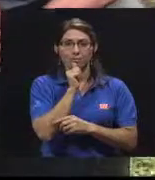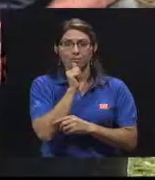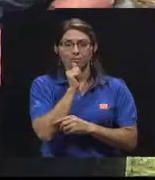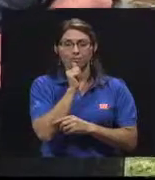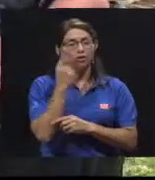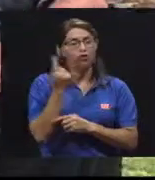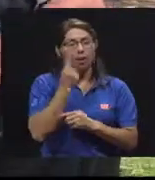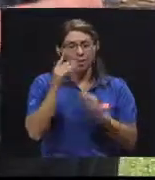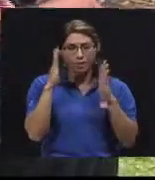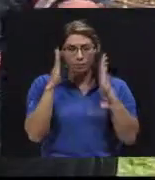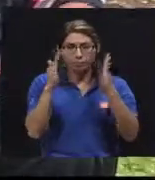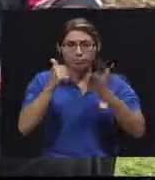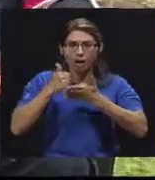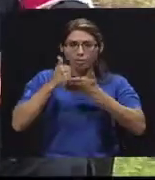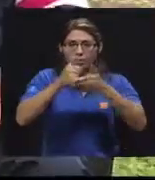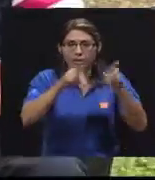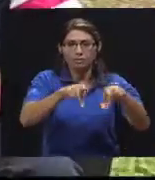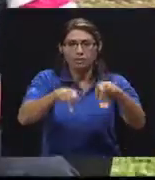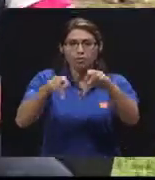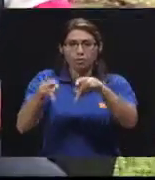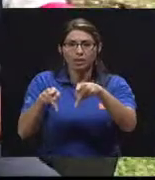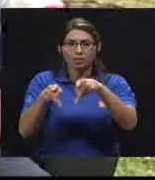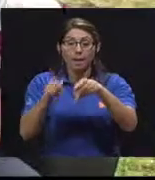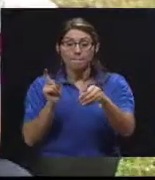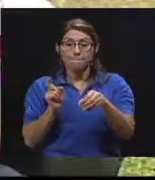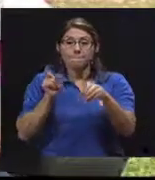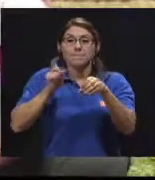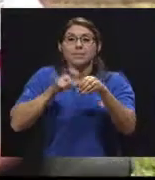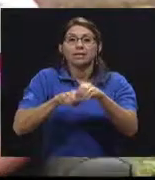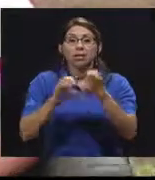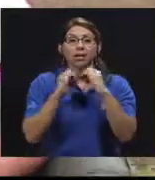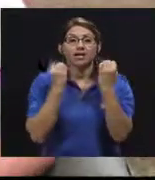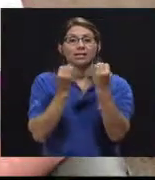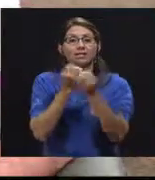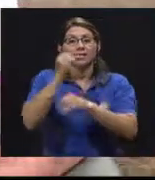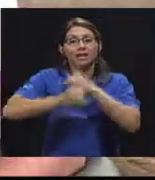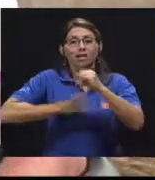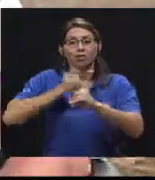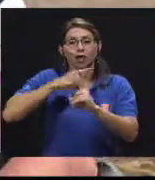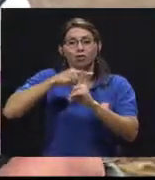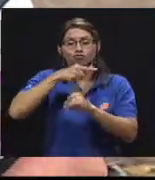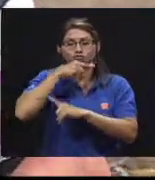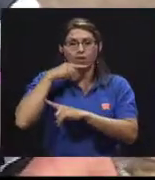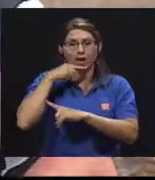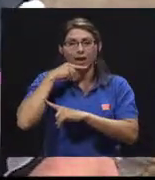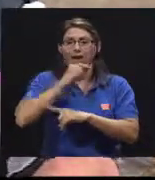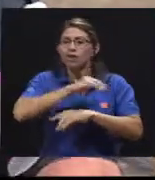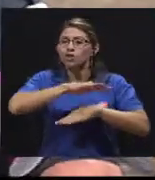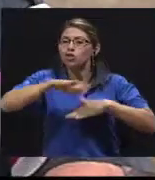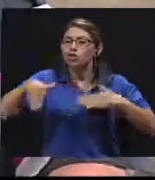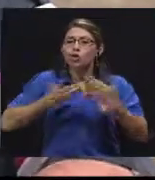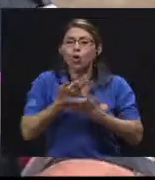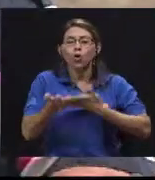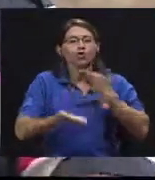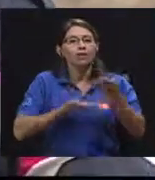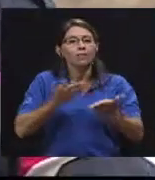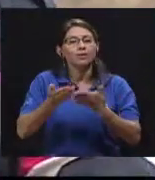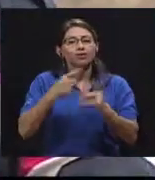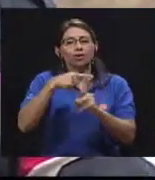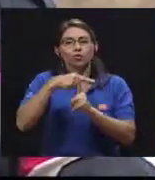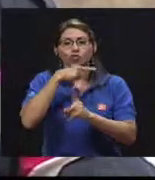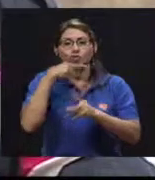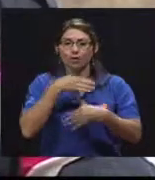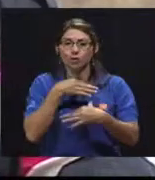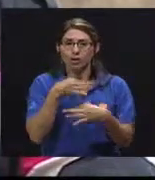sin ningún fin de lucro, y perteneciente a un movimiento internacional, que es el movimiento internacional de la Cruz Roja, todos los servicios a la Cruz Roja son